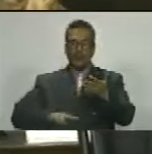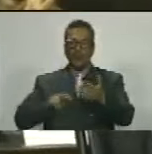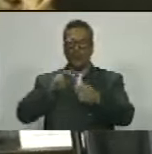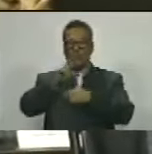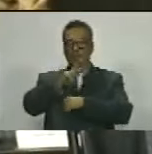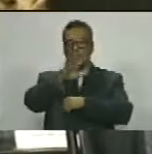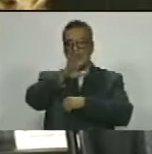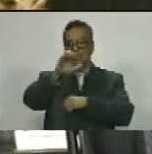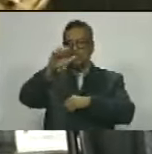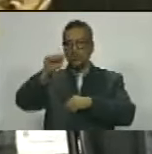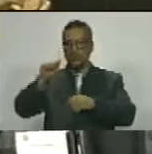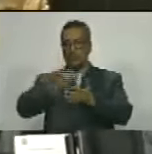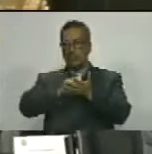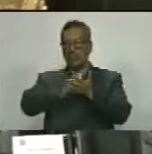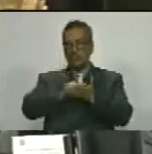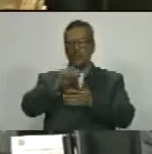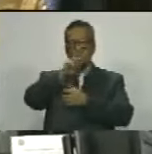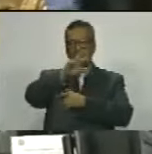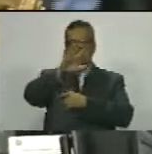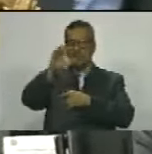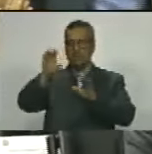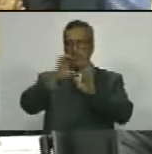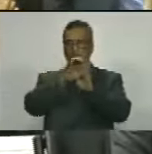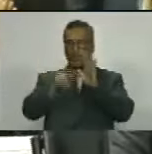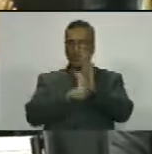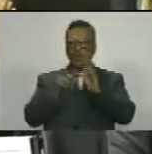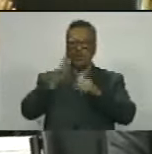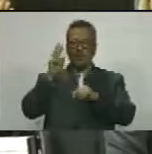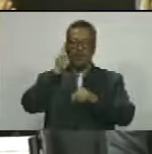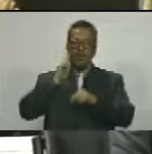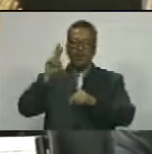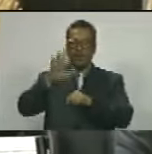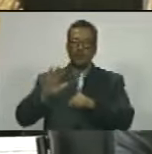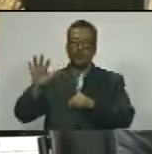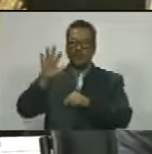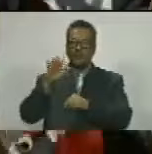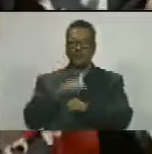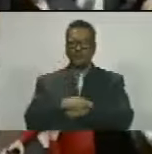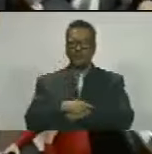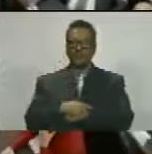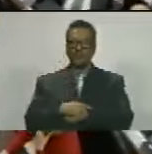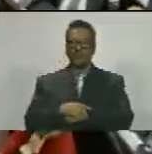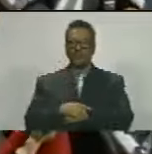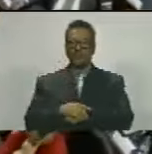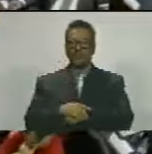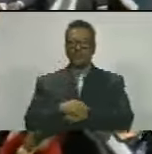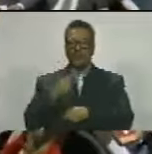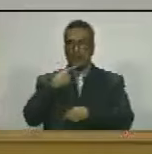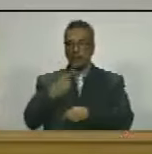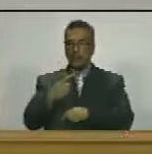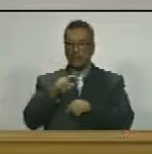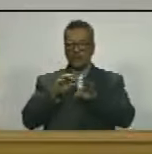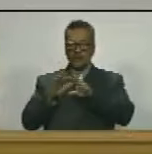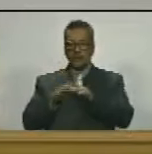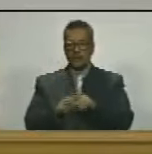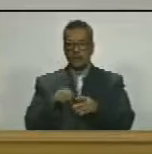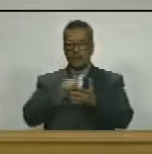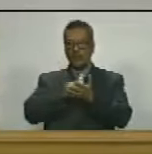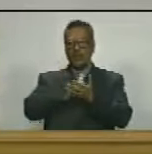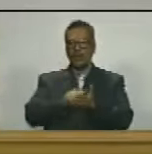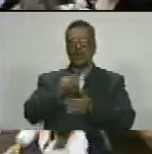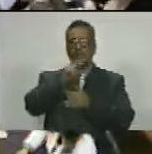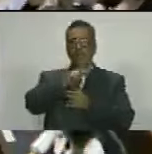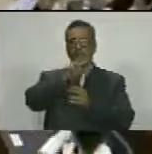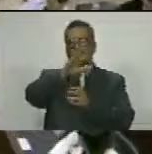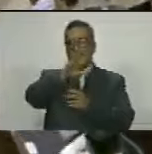252 de la constitución de la república bolivariana de venezuela adelante secretario artículo